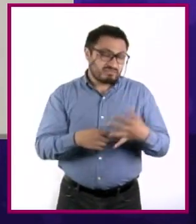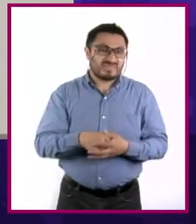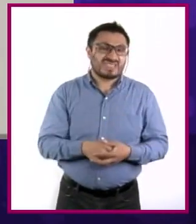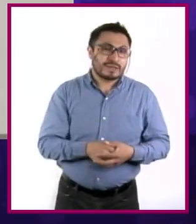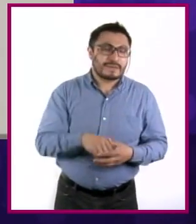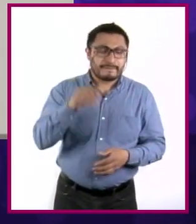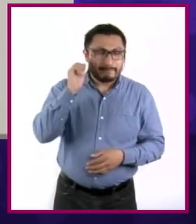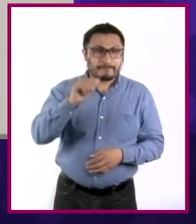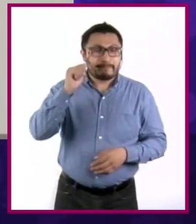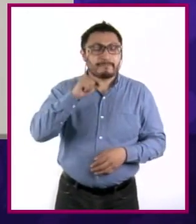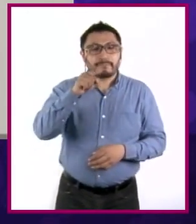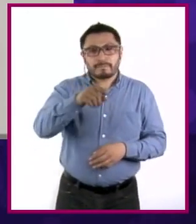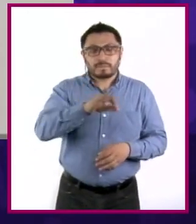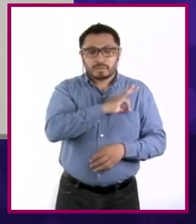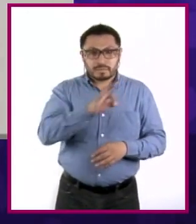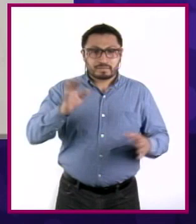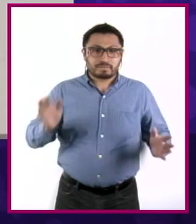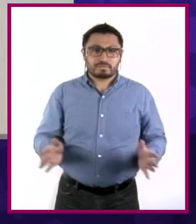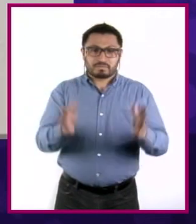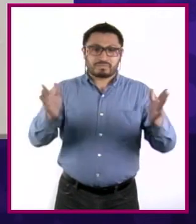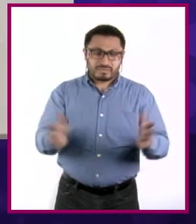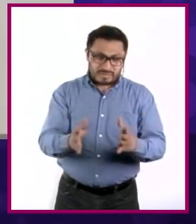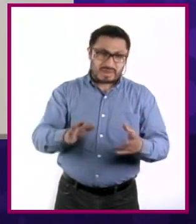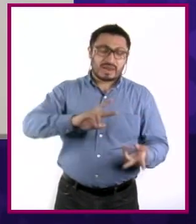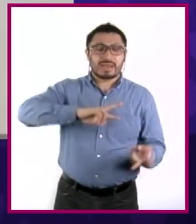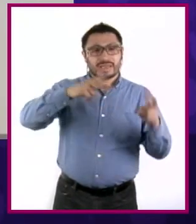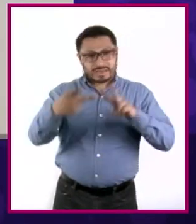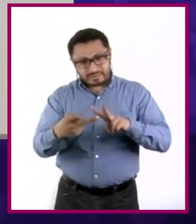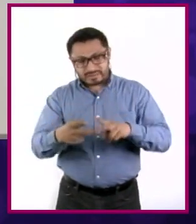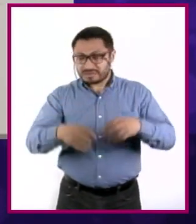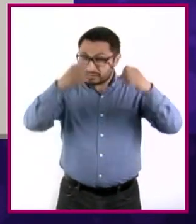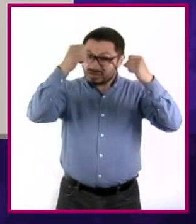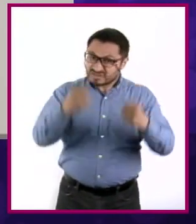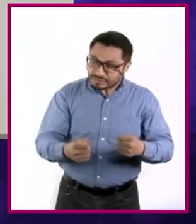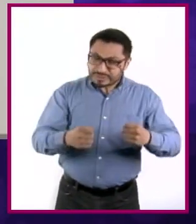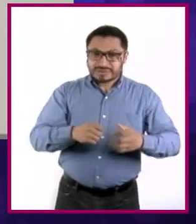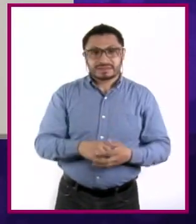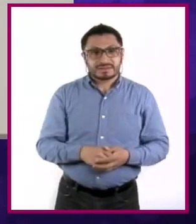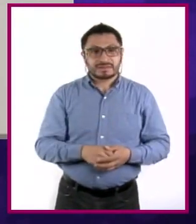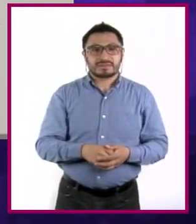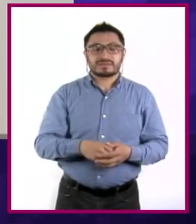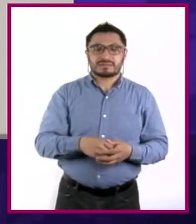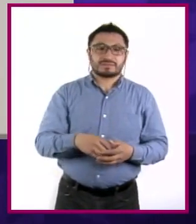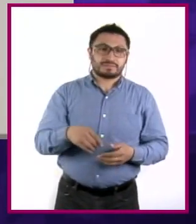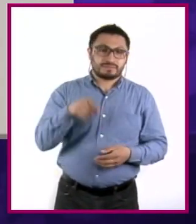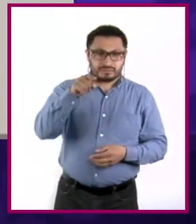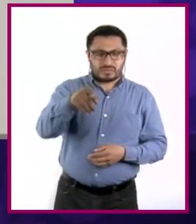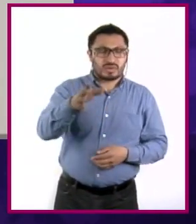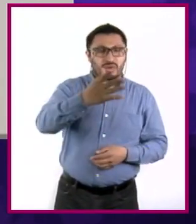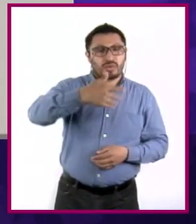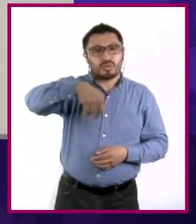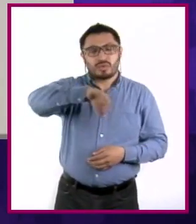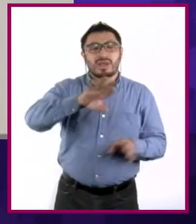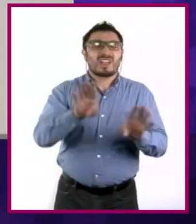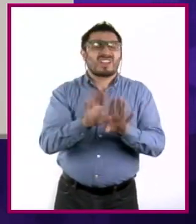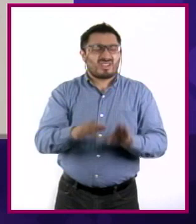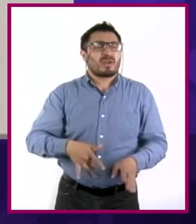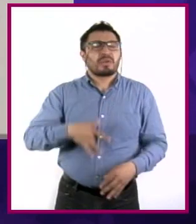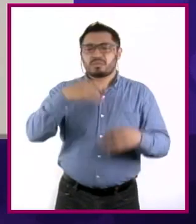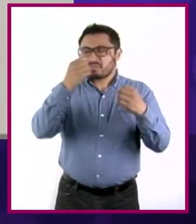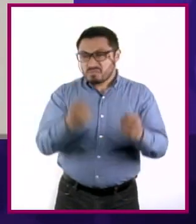siempre podemos promover que sería lo contrario, la certeza. Bueno, buscando nosotros cómo generar esta certeza